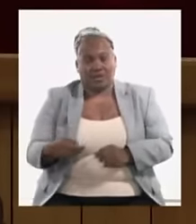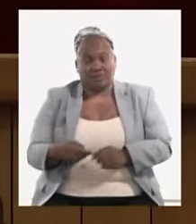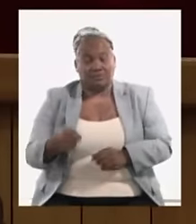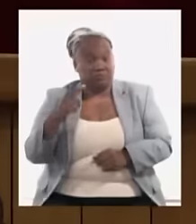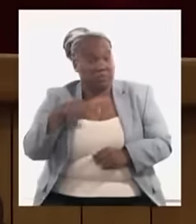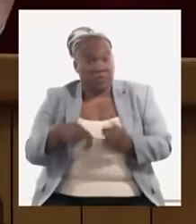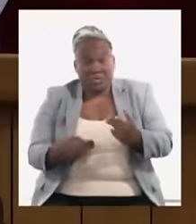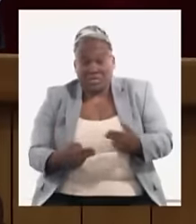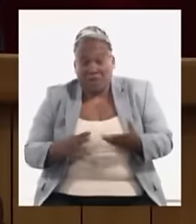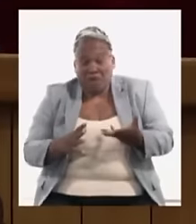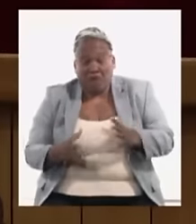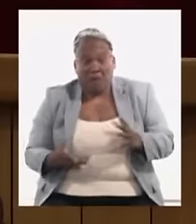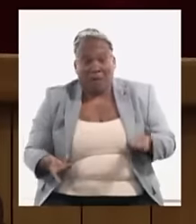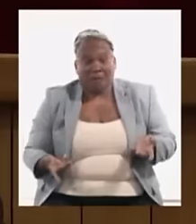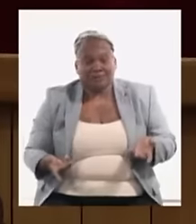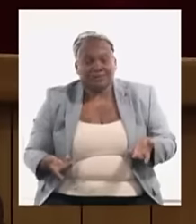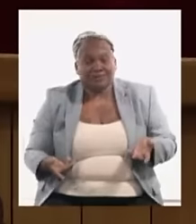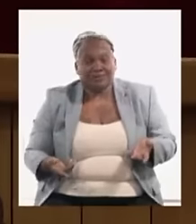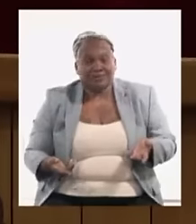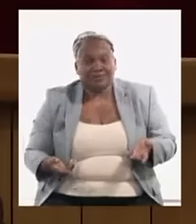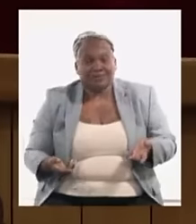hacemos así estaríamos